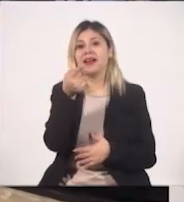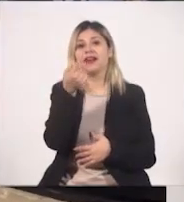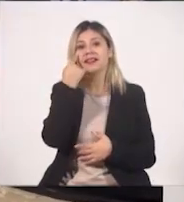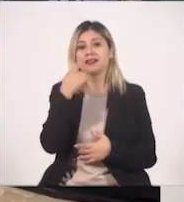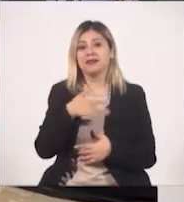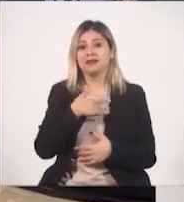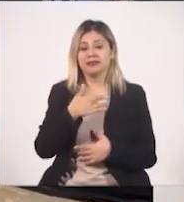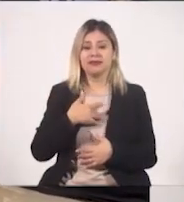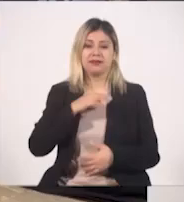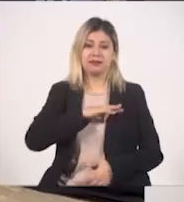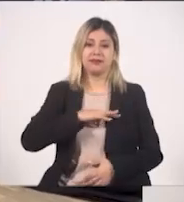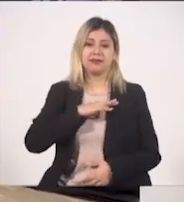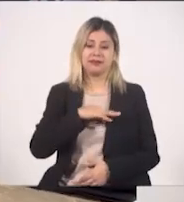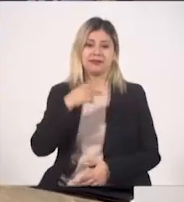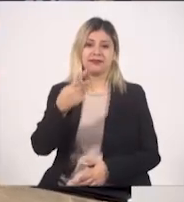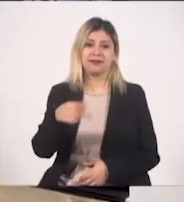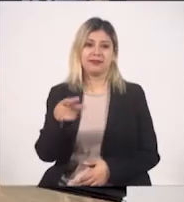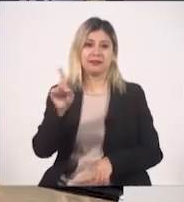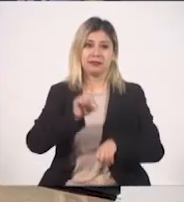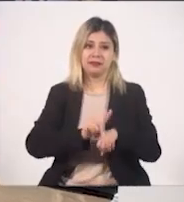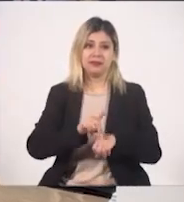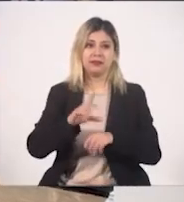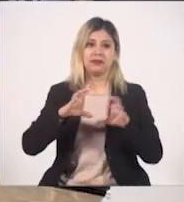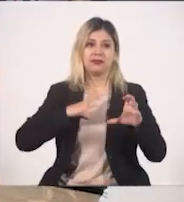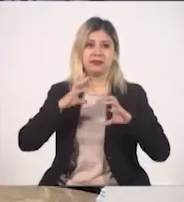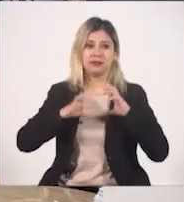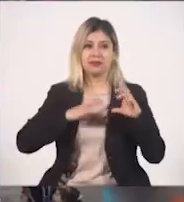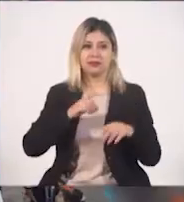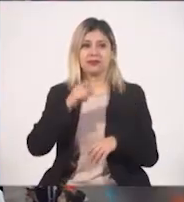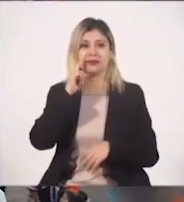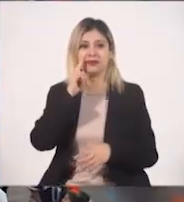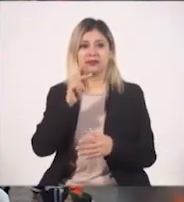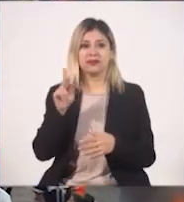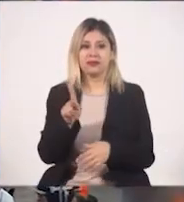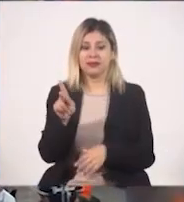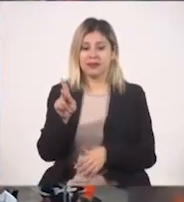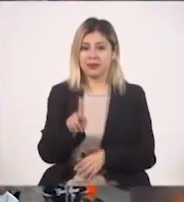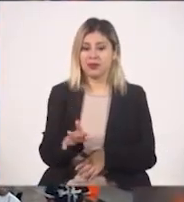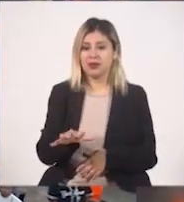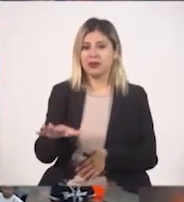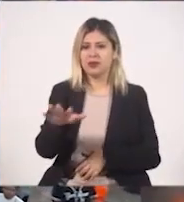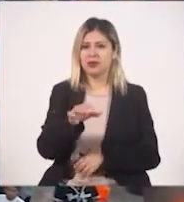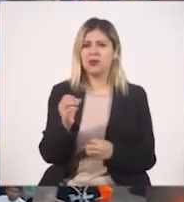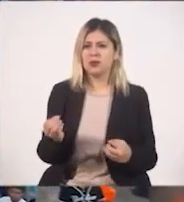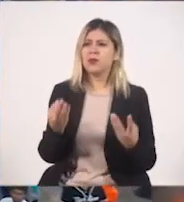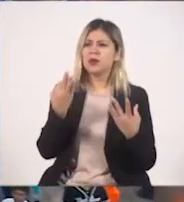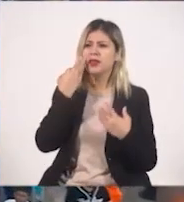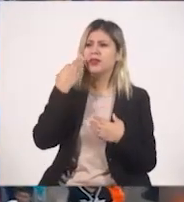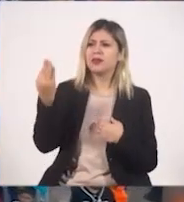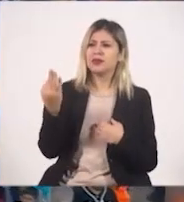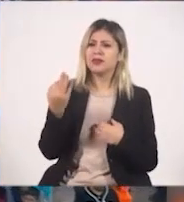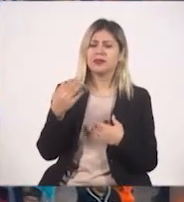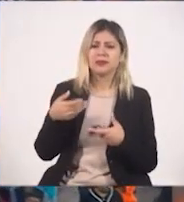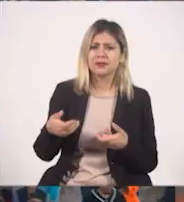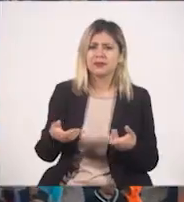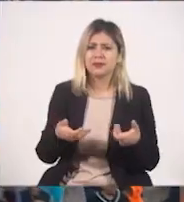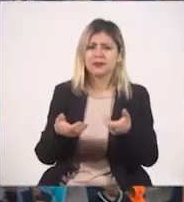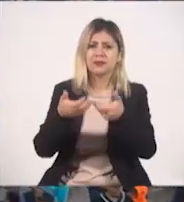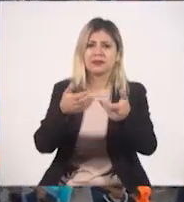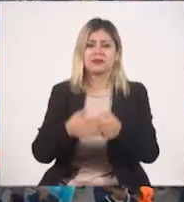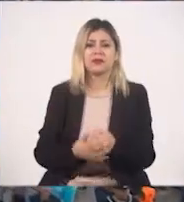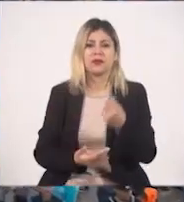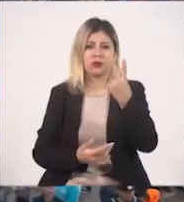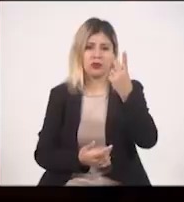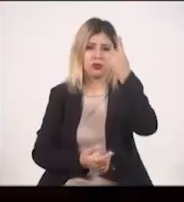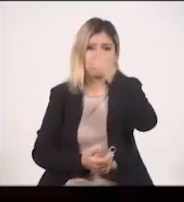dicha de visitar estas fiestas patrias allá en Chiquilistlán. ¿A cuánto está Chiquilistlán de aquí de la zona metropolitana? Estamos a dos